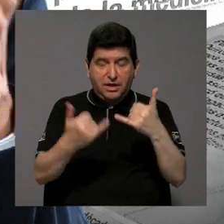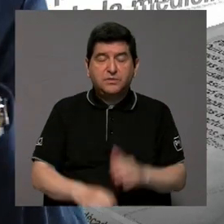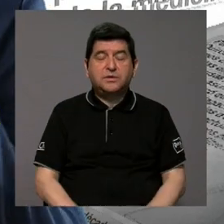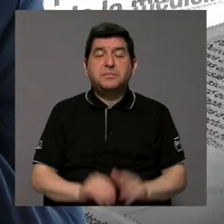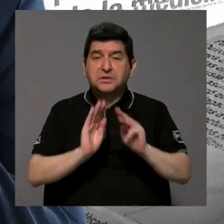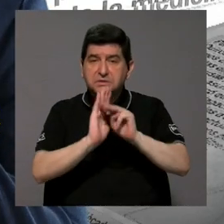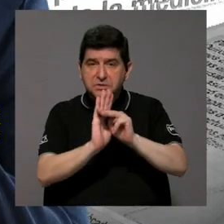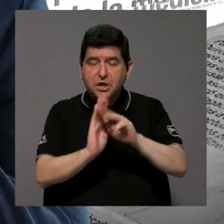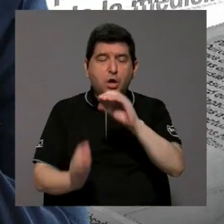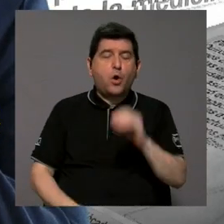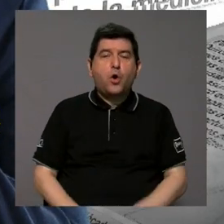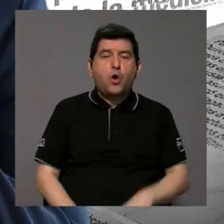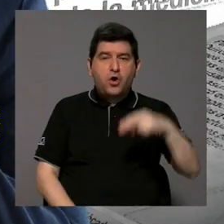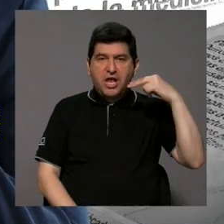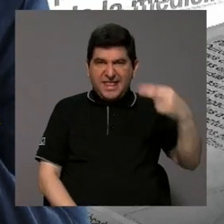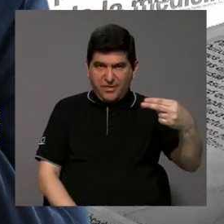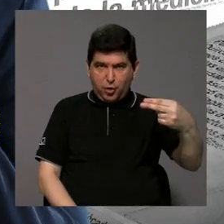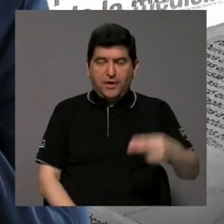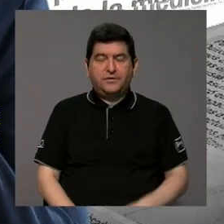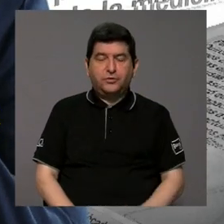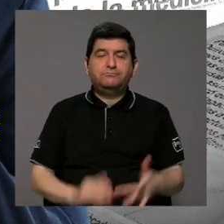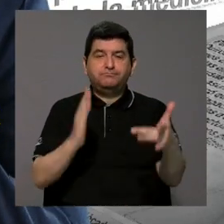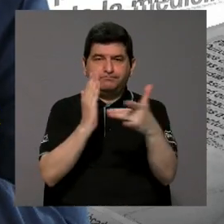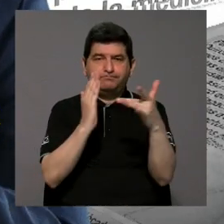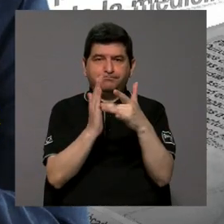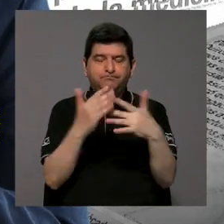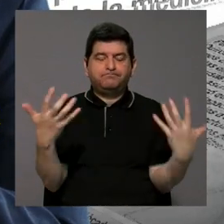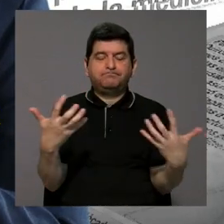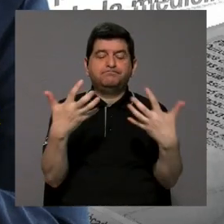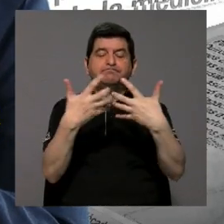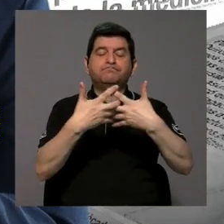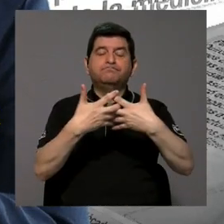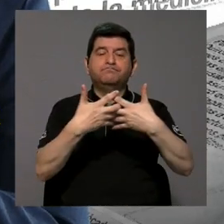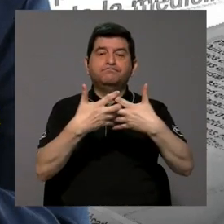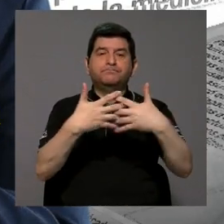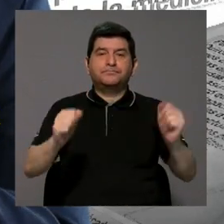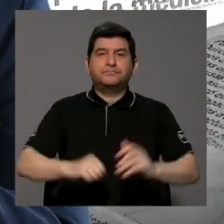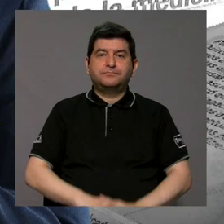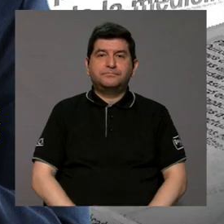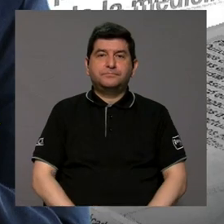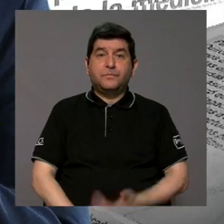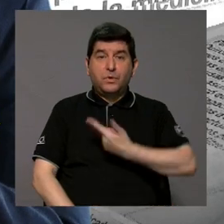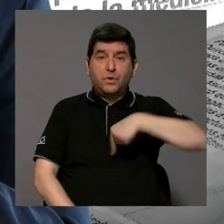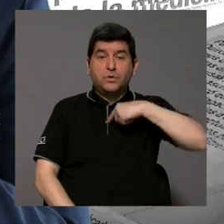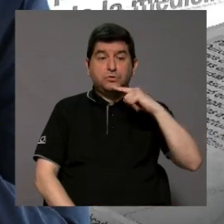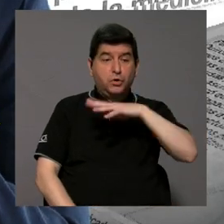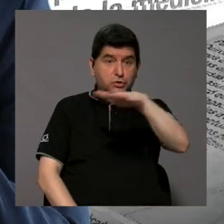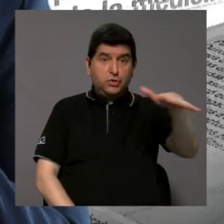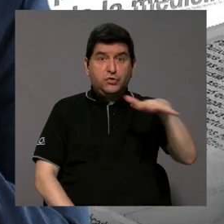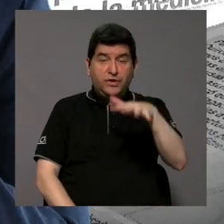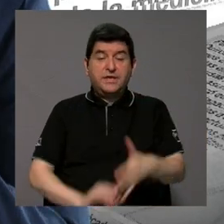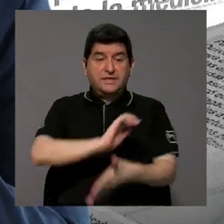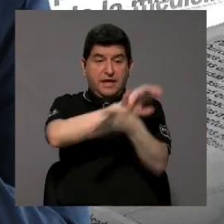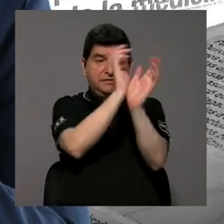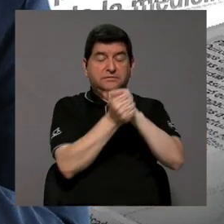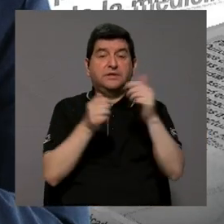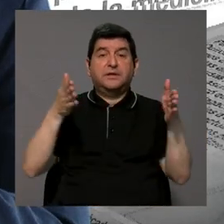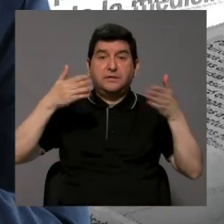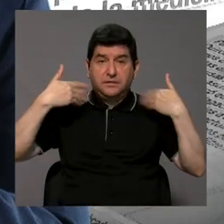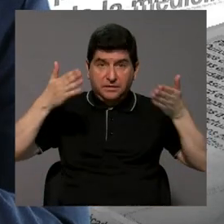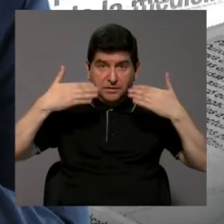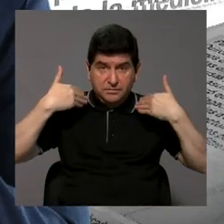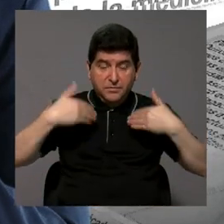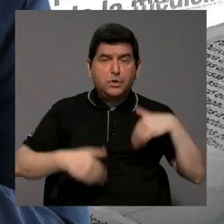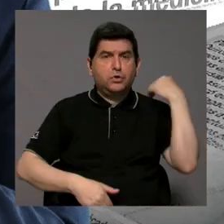actualmente o el hidrógeno son tecnologías que tienen que complementarse estamos ante una realidad que es el cambio